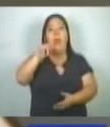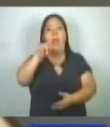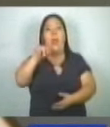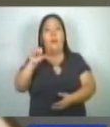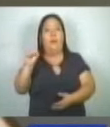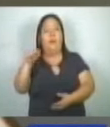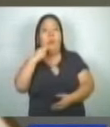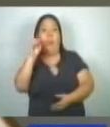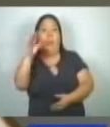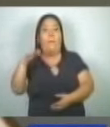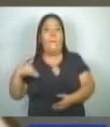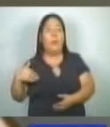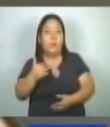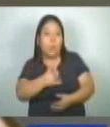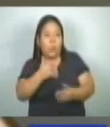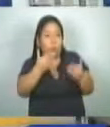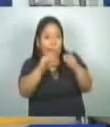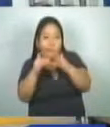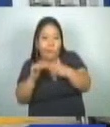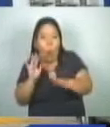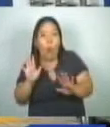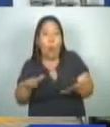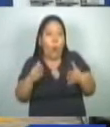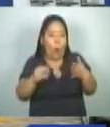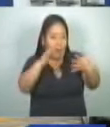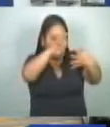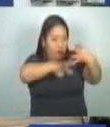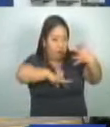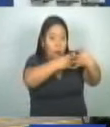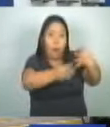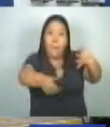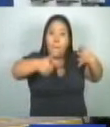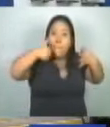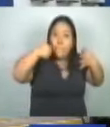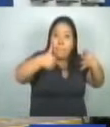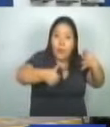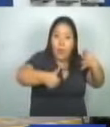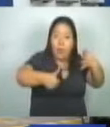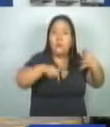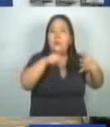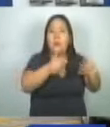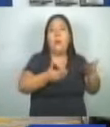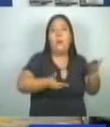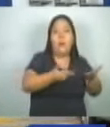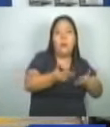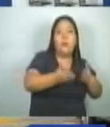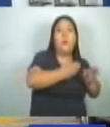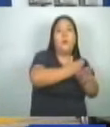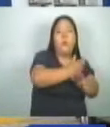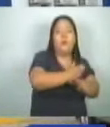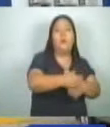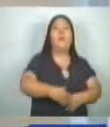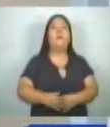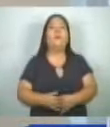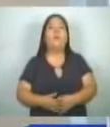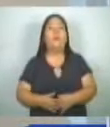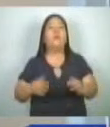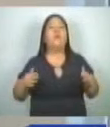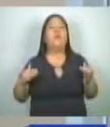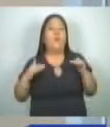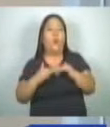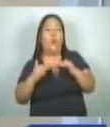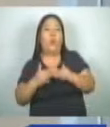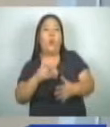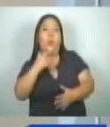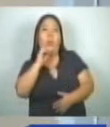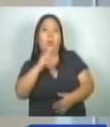gubernamental debe hacer una revisión para buscar la plantilla óptima sin afectar los servicios que se están brindando a la población. Aseguran que han